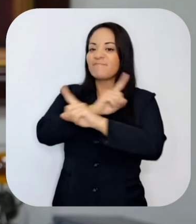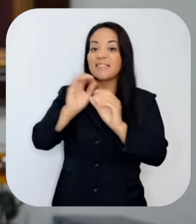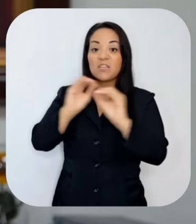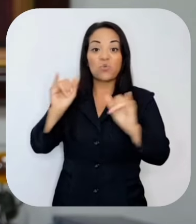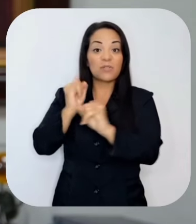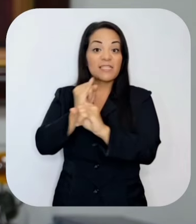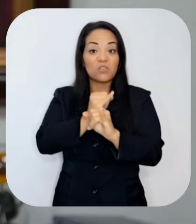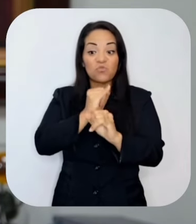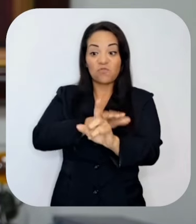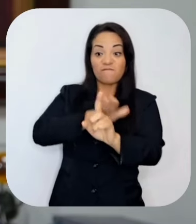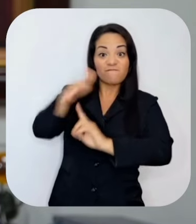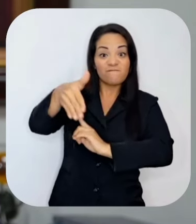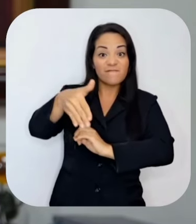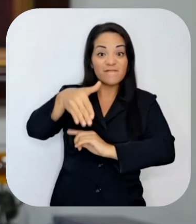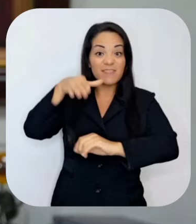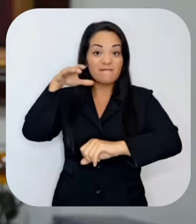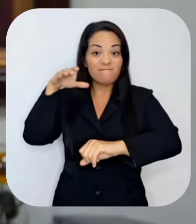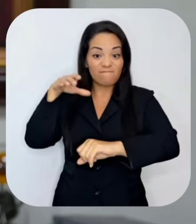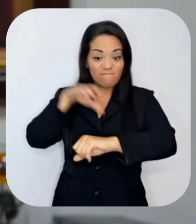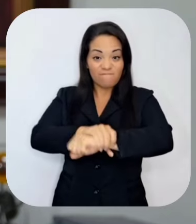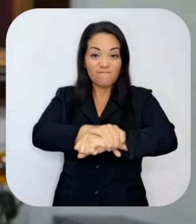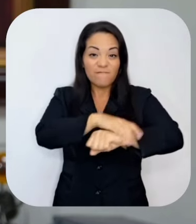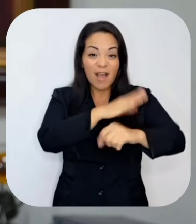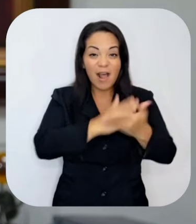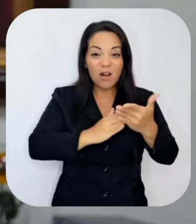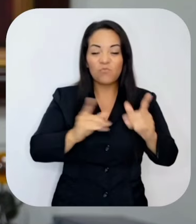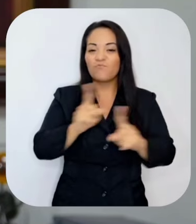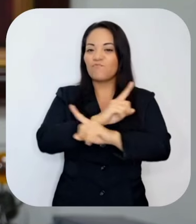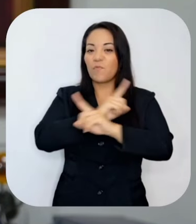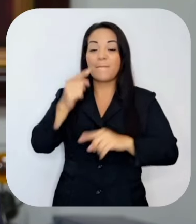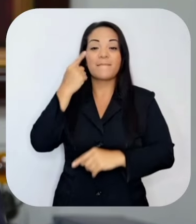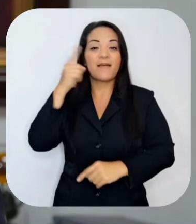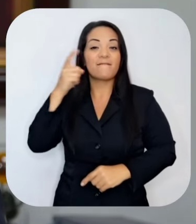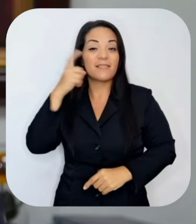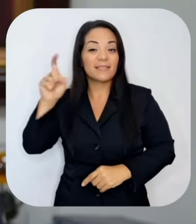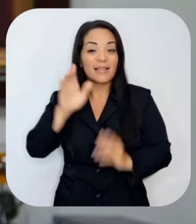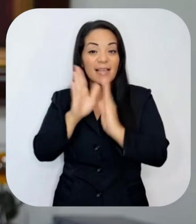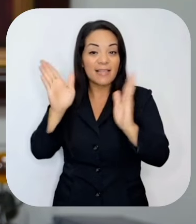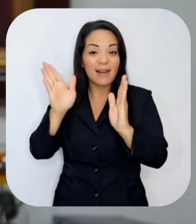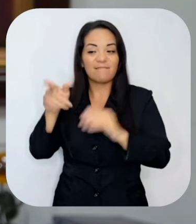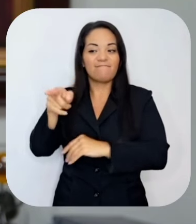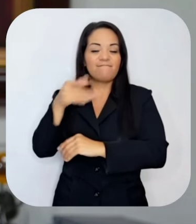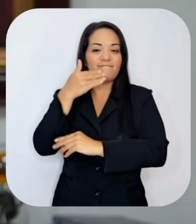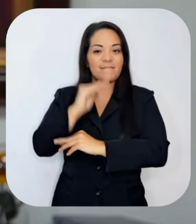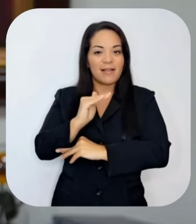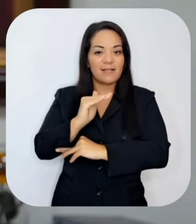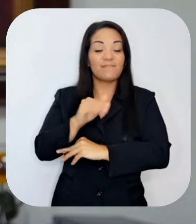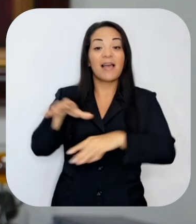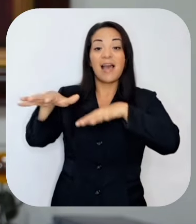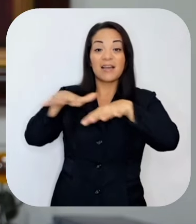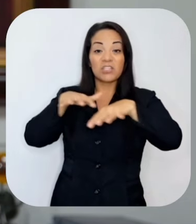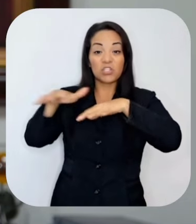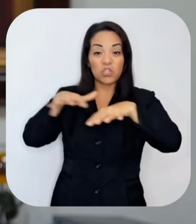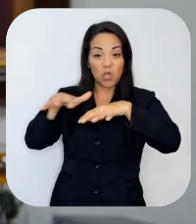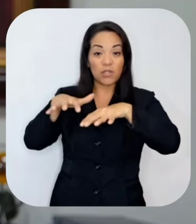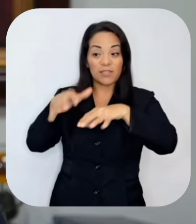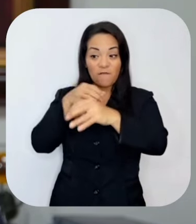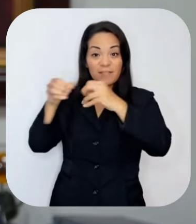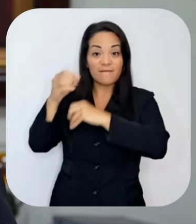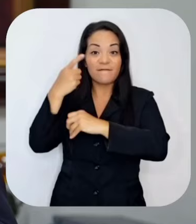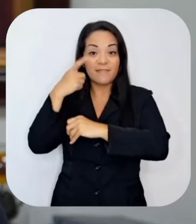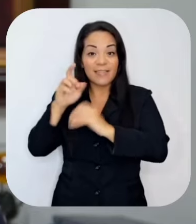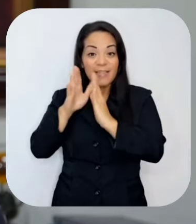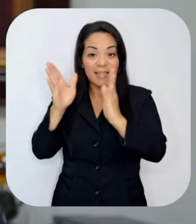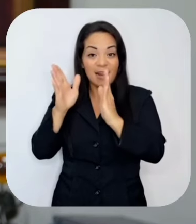ninguna institución pública, en este caso de la Fiscalía General. Las acciones de la Fiscalía